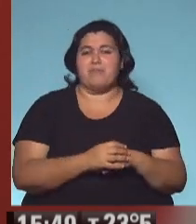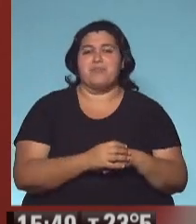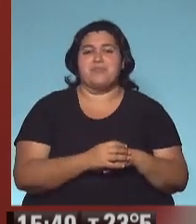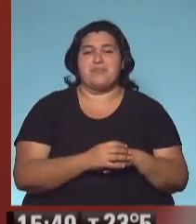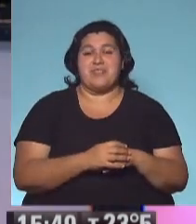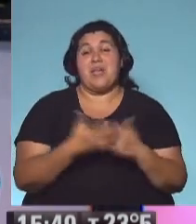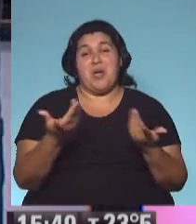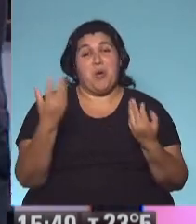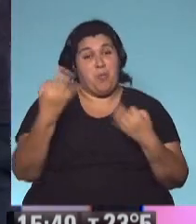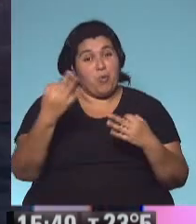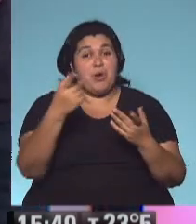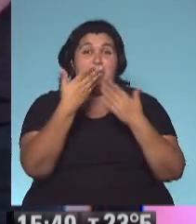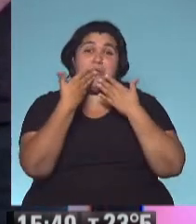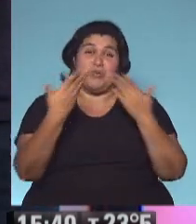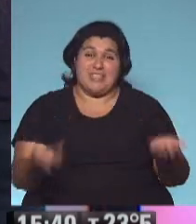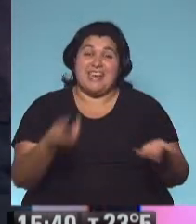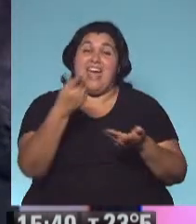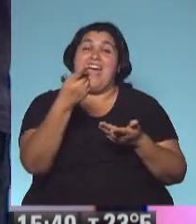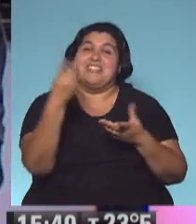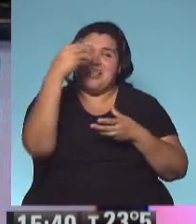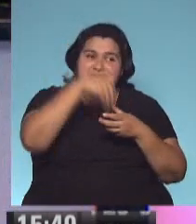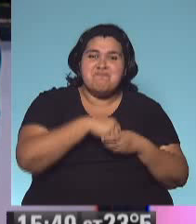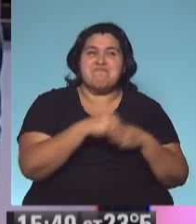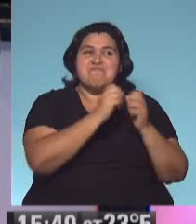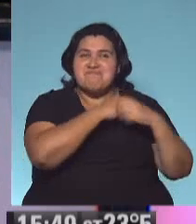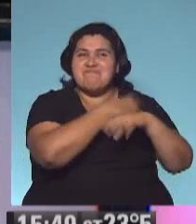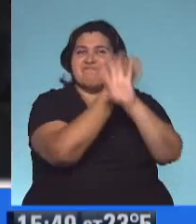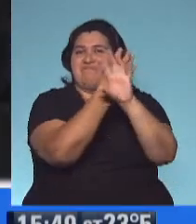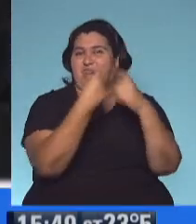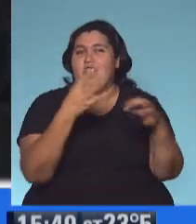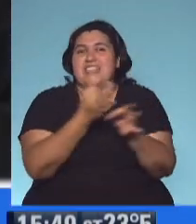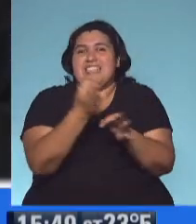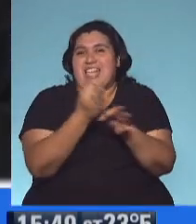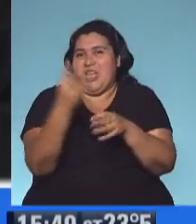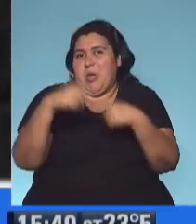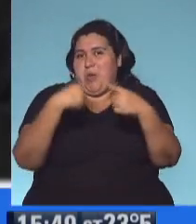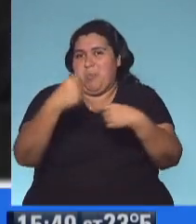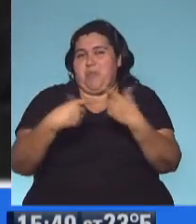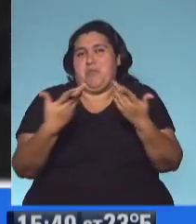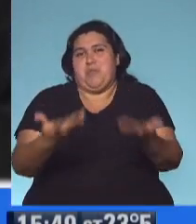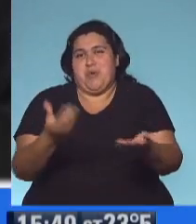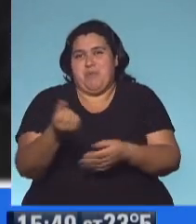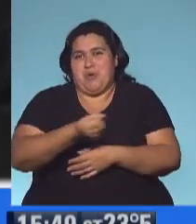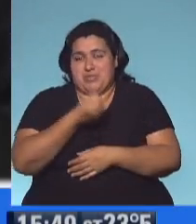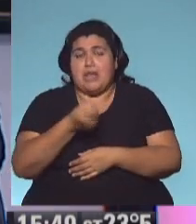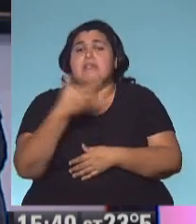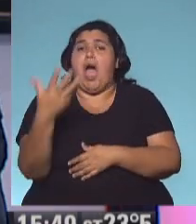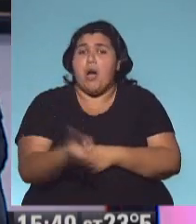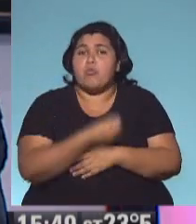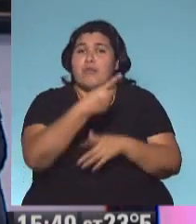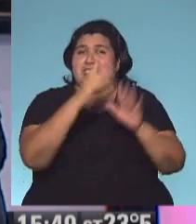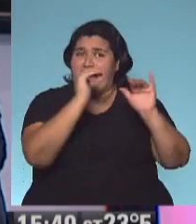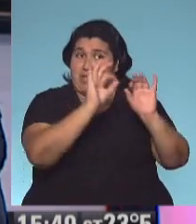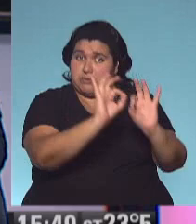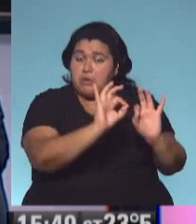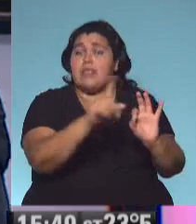Bueno, buenísimo. Bueno, muchas gracias Adrián por haber sido parte de Seguimos Educando. Bueno, es un lujo para nosotros. Aprovechamos igual antes de despedirte